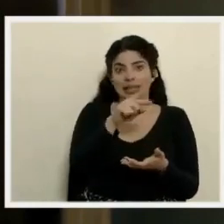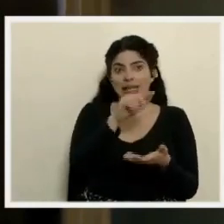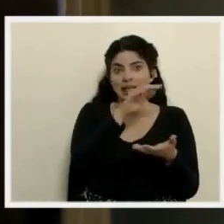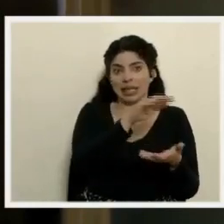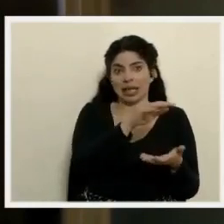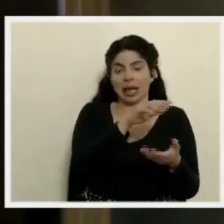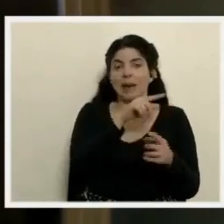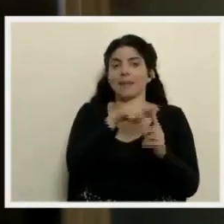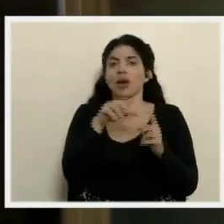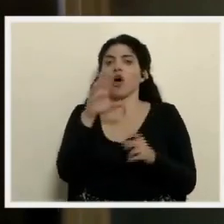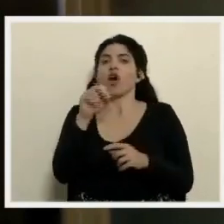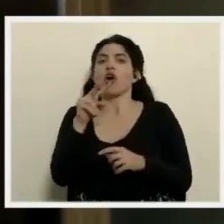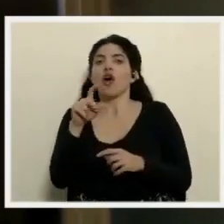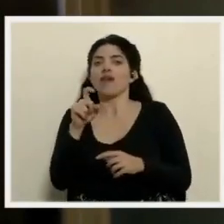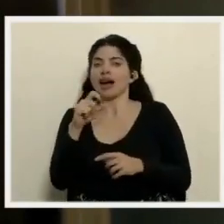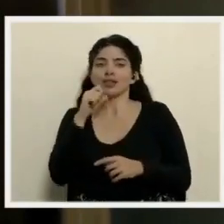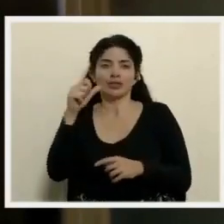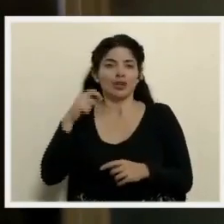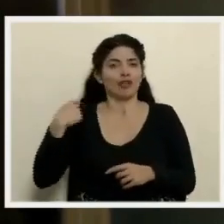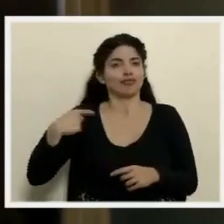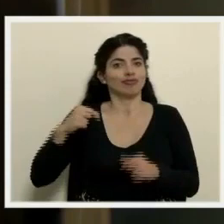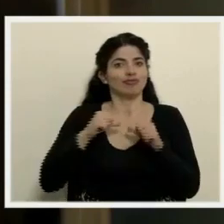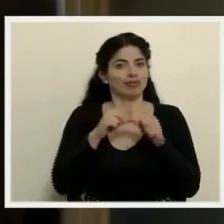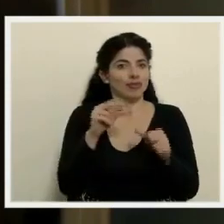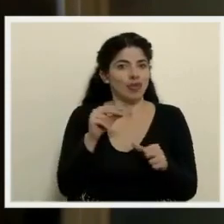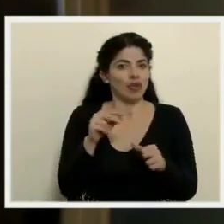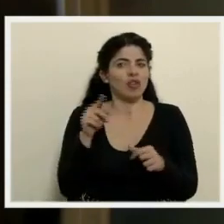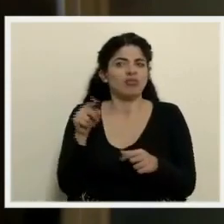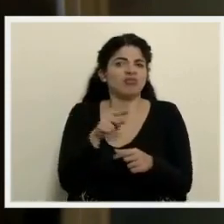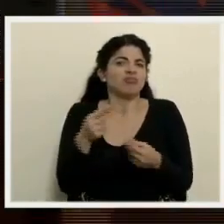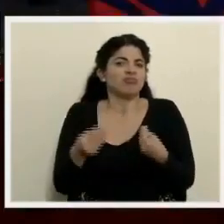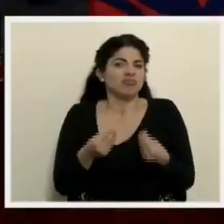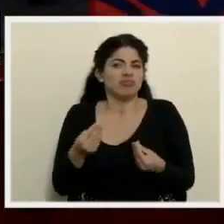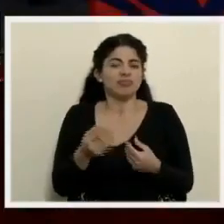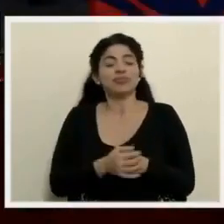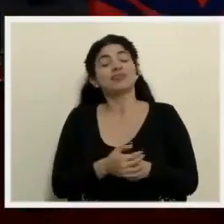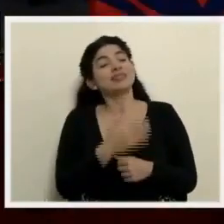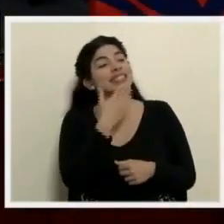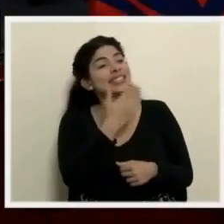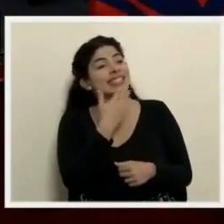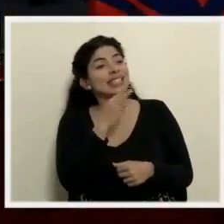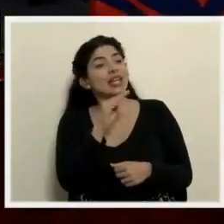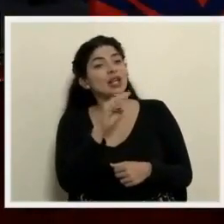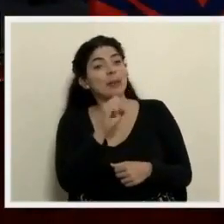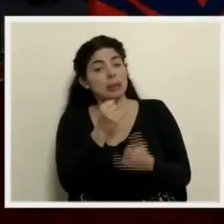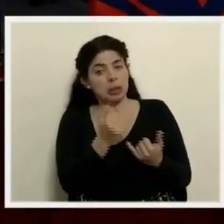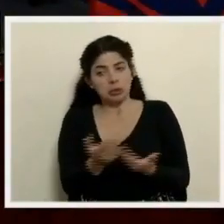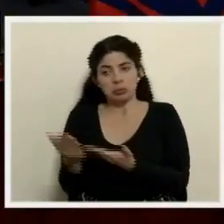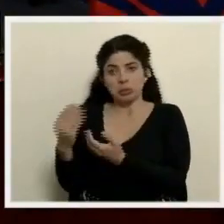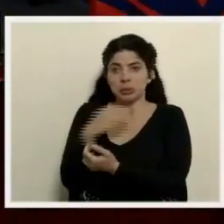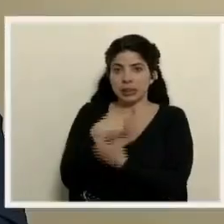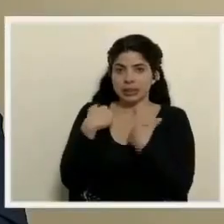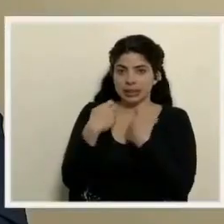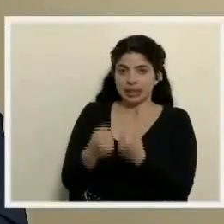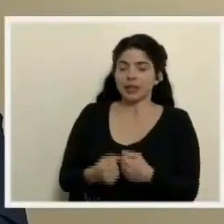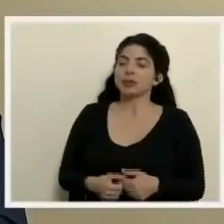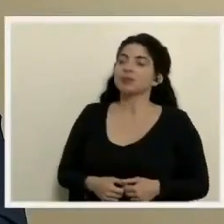AstraZeneca y COAG no son constantes en lo que nos envían. Entonces, ¿cómo estamos por ahí? Muchas gracias. Gracias, Tomás. Escuchamos al Ministro de Salud.